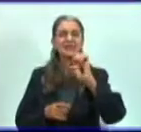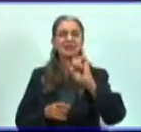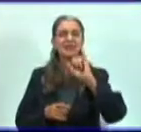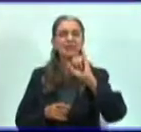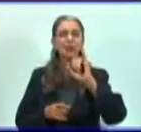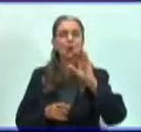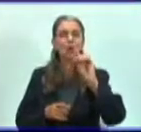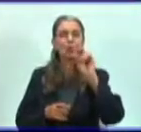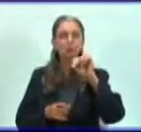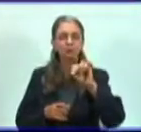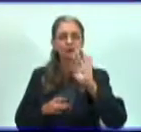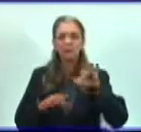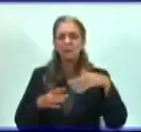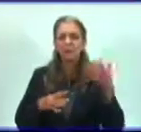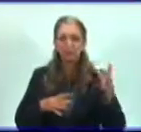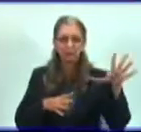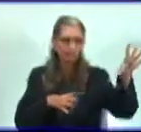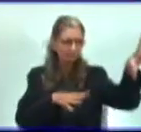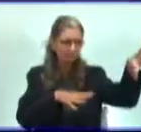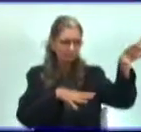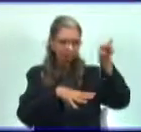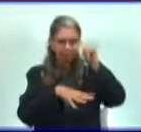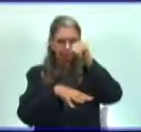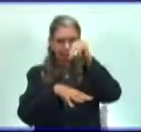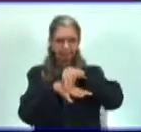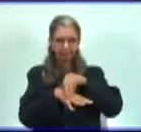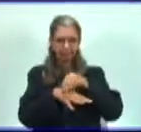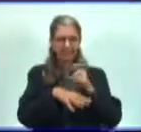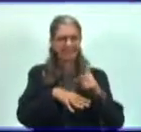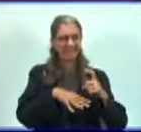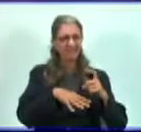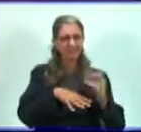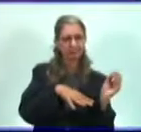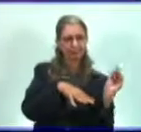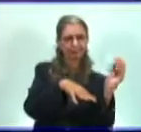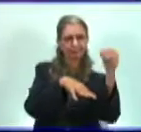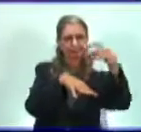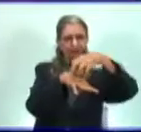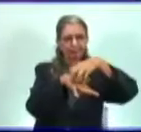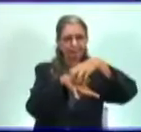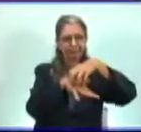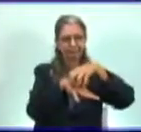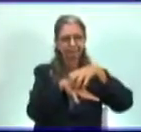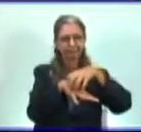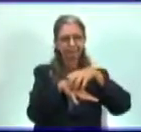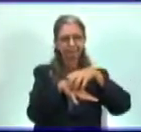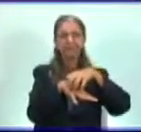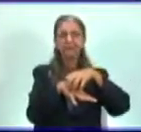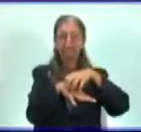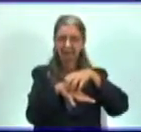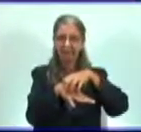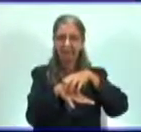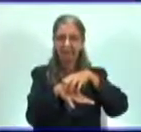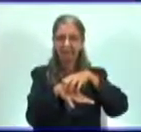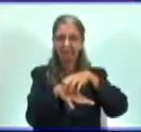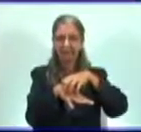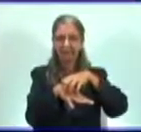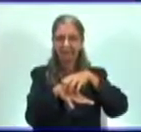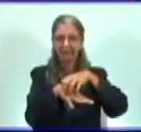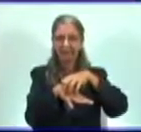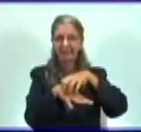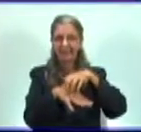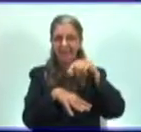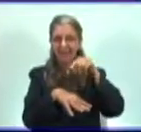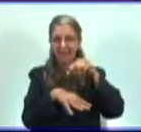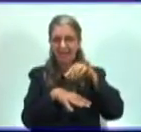En esta etapa, el virus va a estar ocupando o se adhiere a